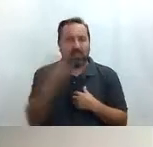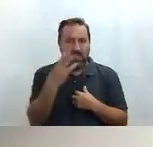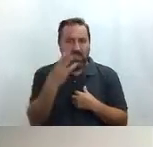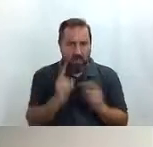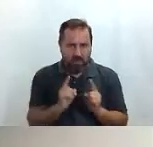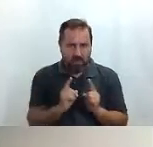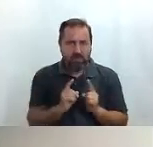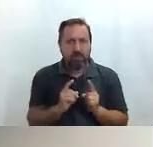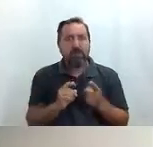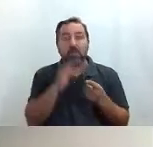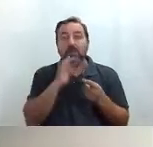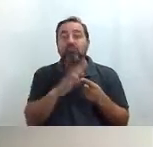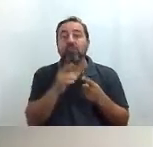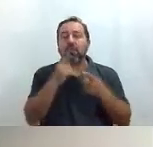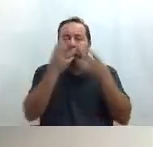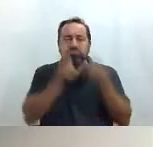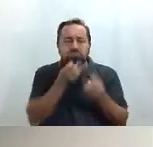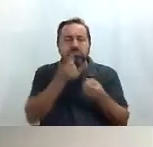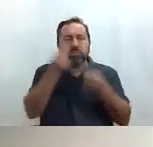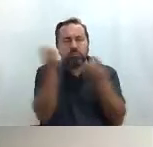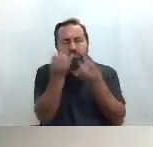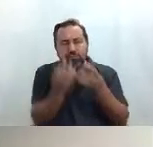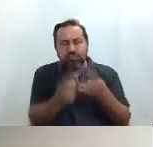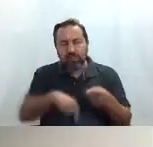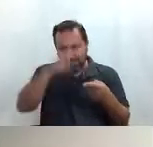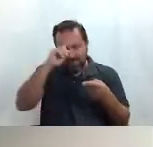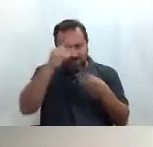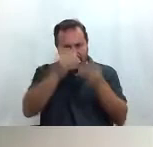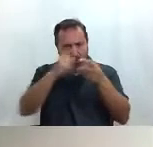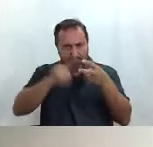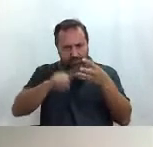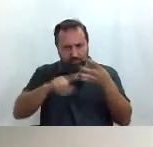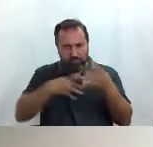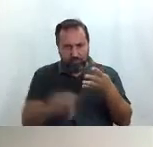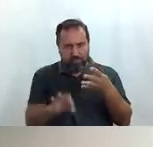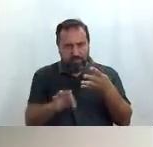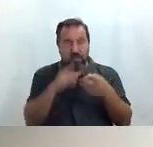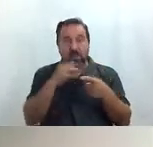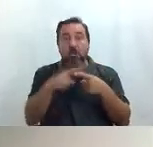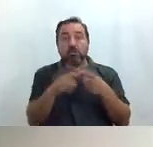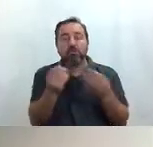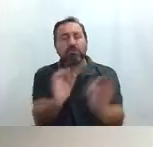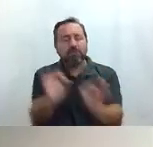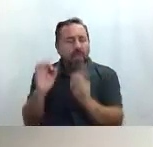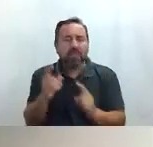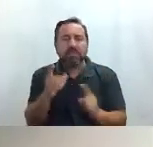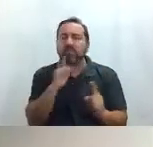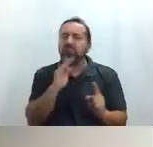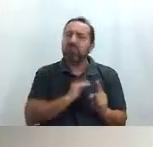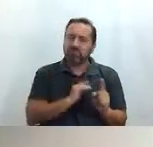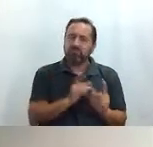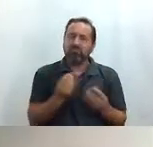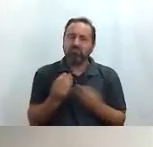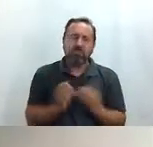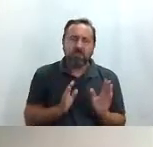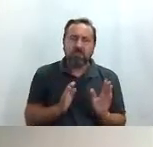grandísimas de todas las cosas que puedes hacer en Madrid. Y tenemos cosas muy especiales y, aparte, con bastante abundancia.